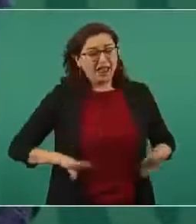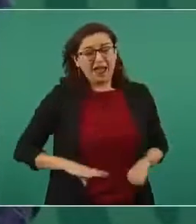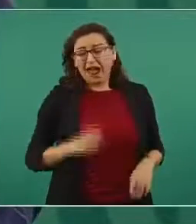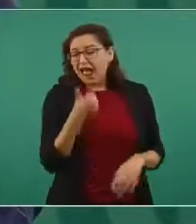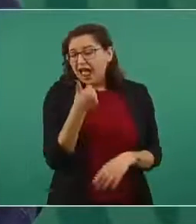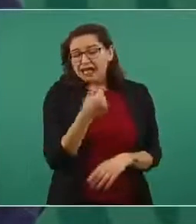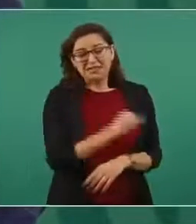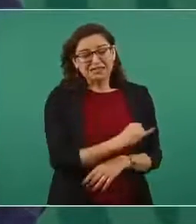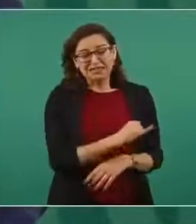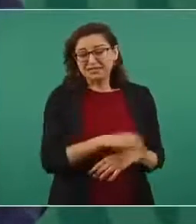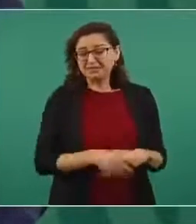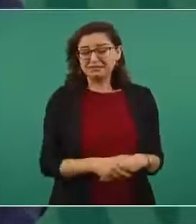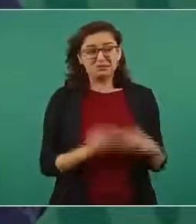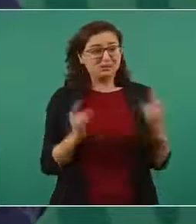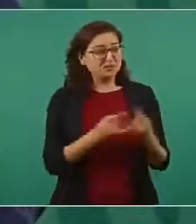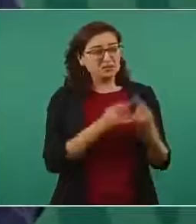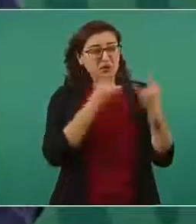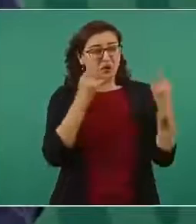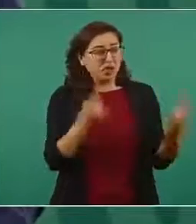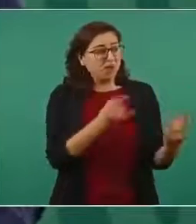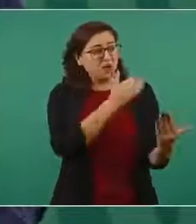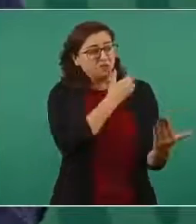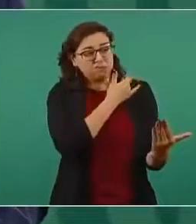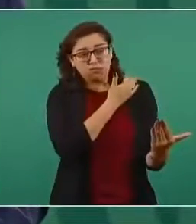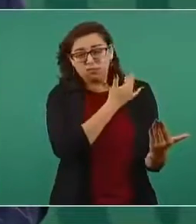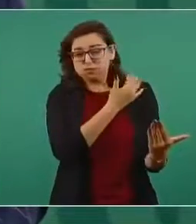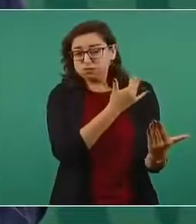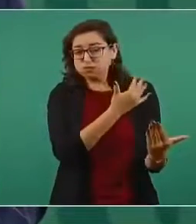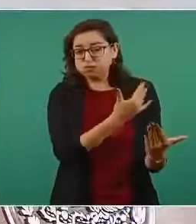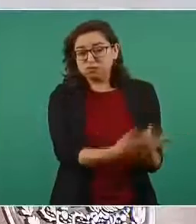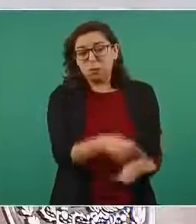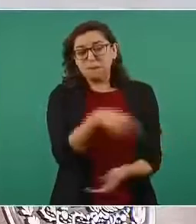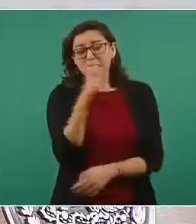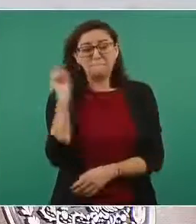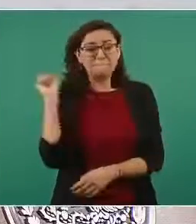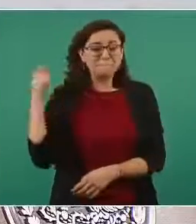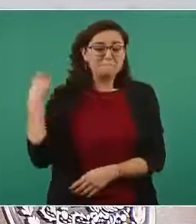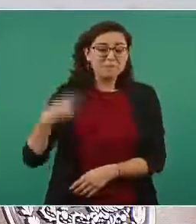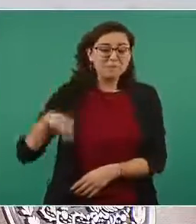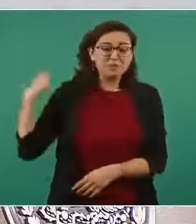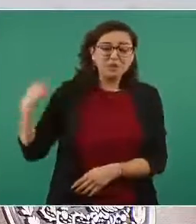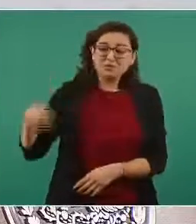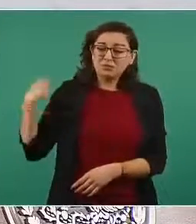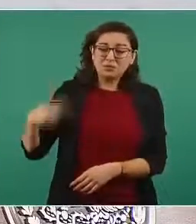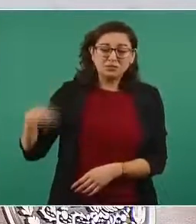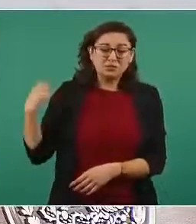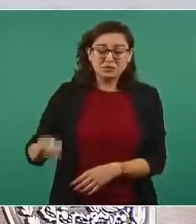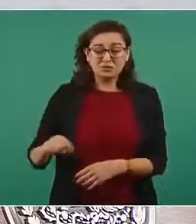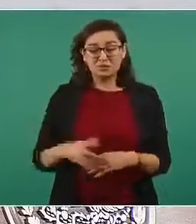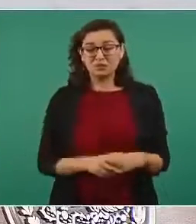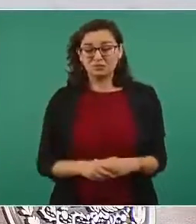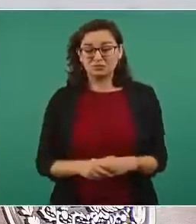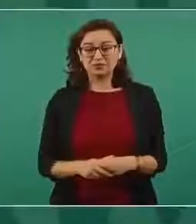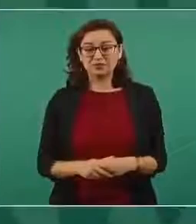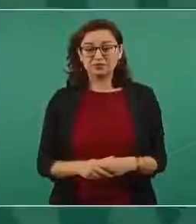En la historia más reciente, un partido conservador surgió